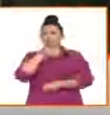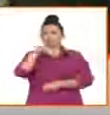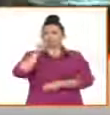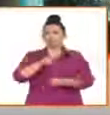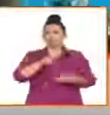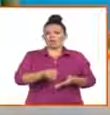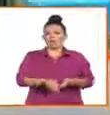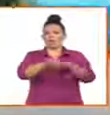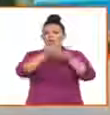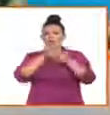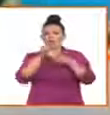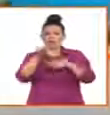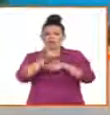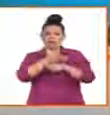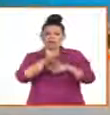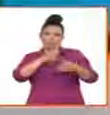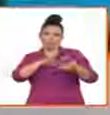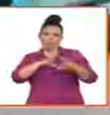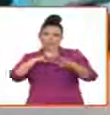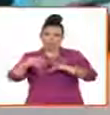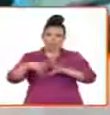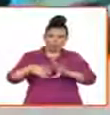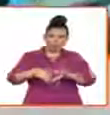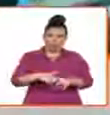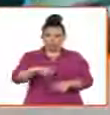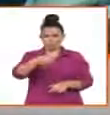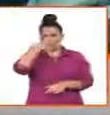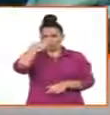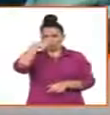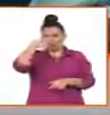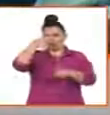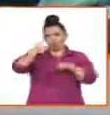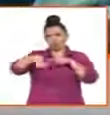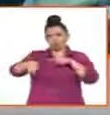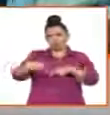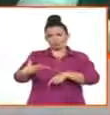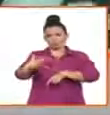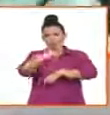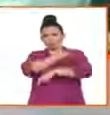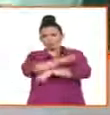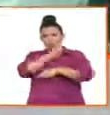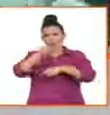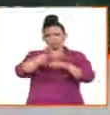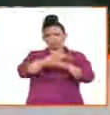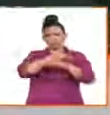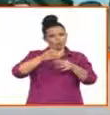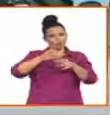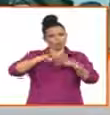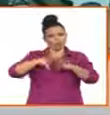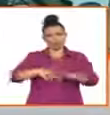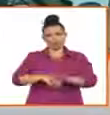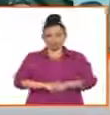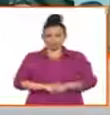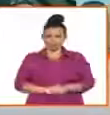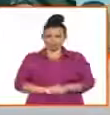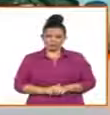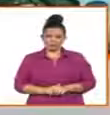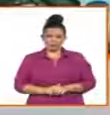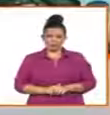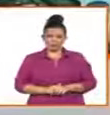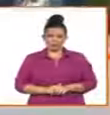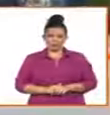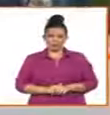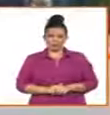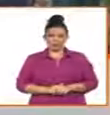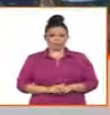posibilidad de tener nuestra propia descendencia, y es esa que viene cuando se usa esta técnica de reproducción humana asistida. Y es uno de los